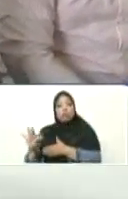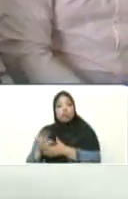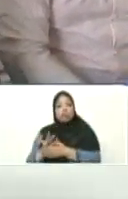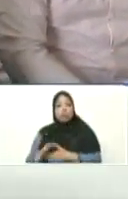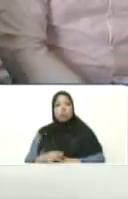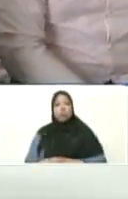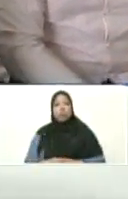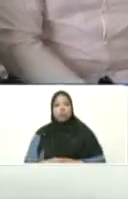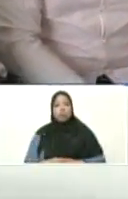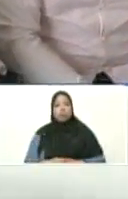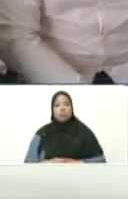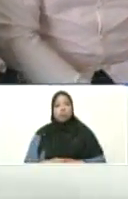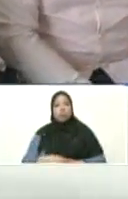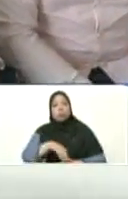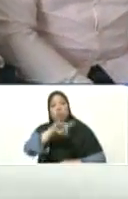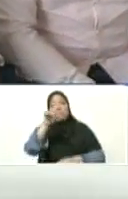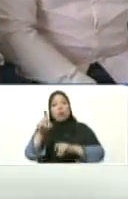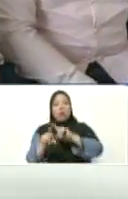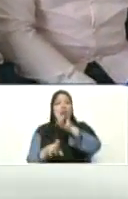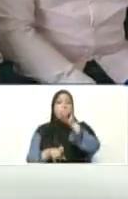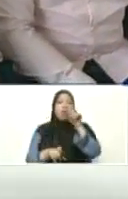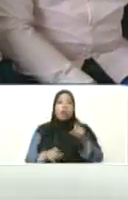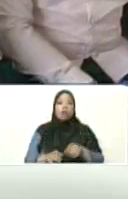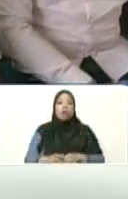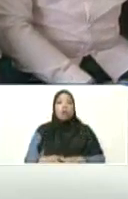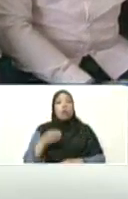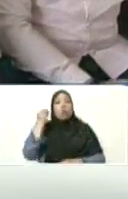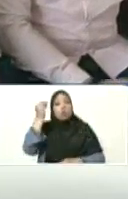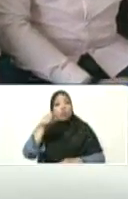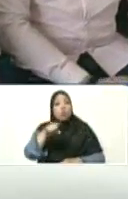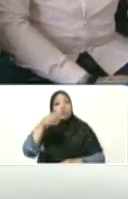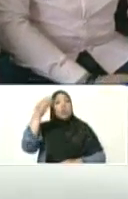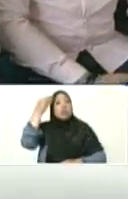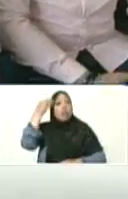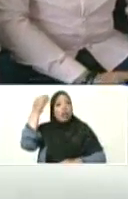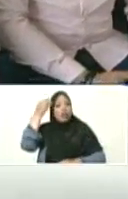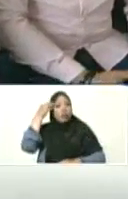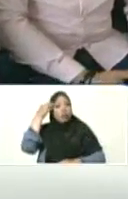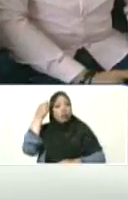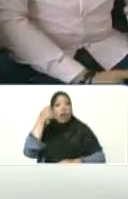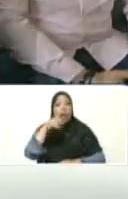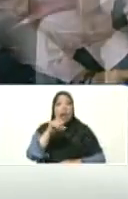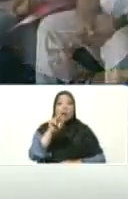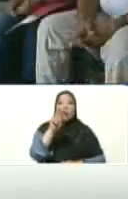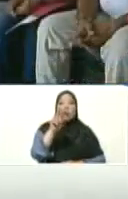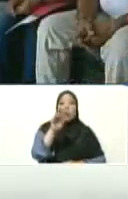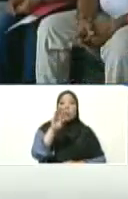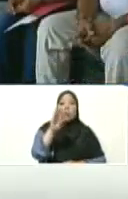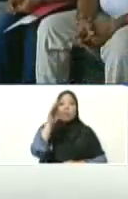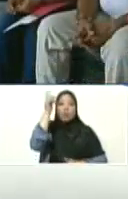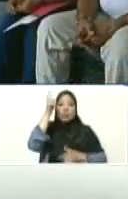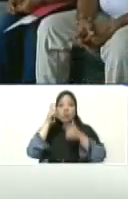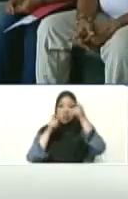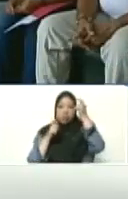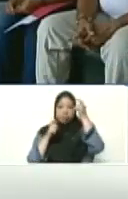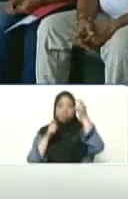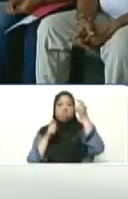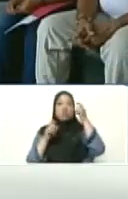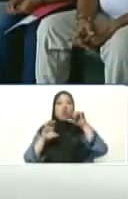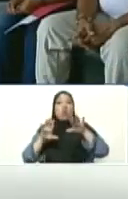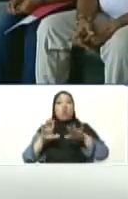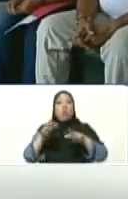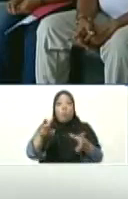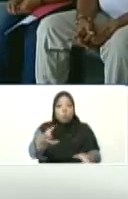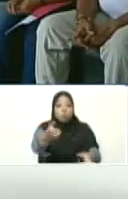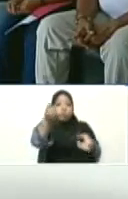y lo que tú le preguntes a Elianni se lo sabe. ¿Cuántas UBCH? ¿Cuántos CLAC? ¿Cómo va la